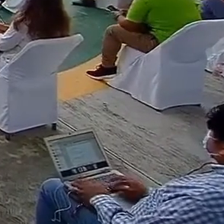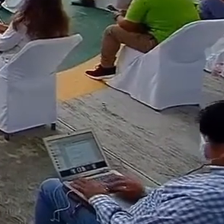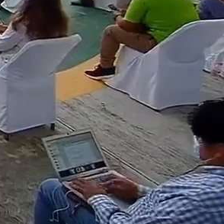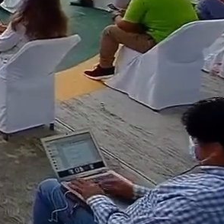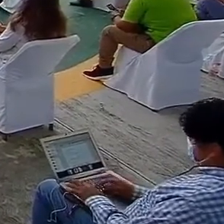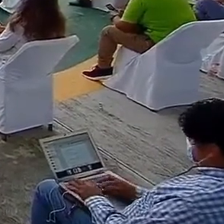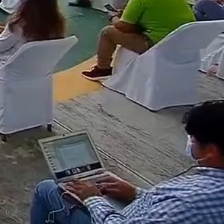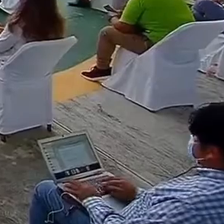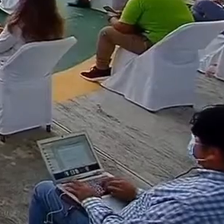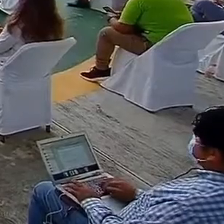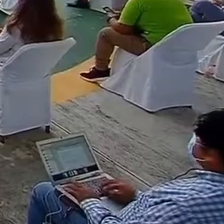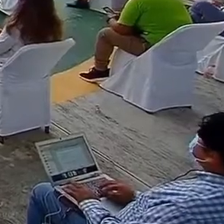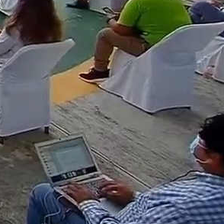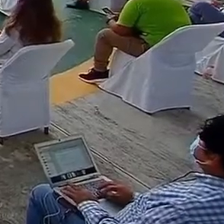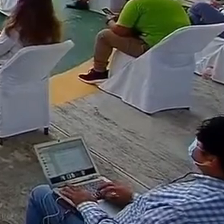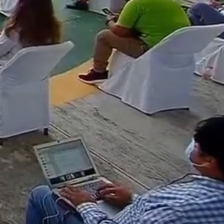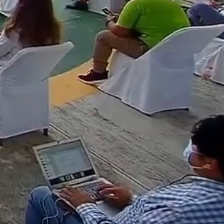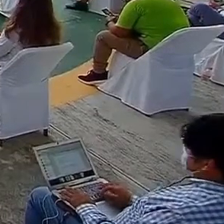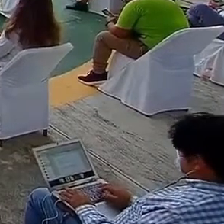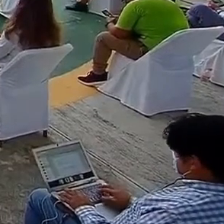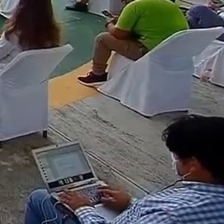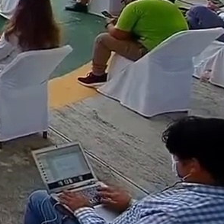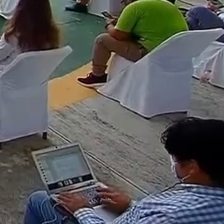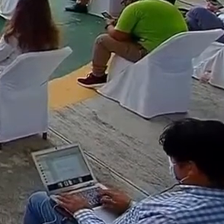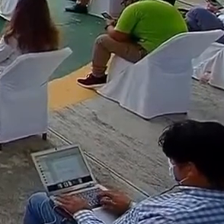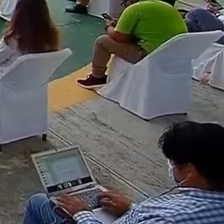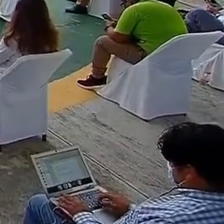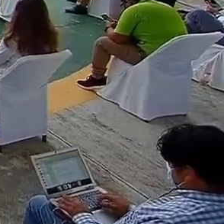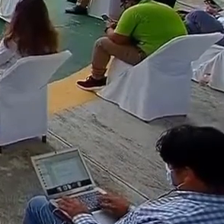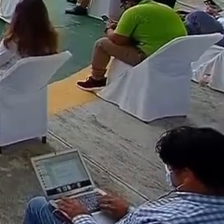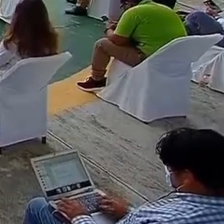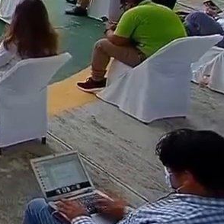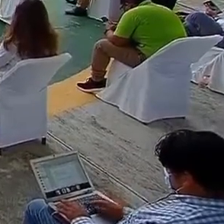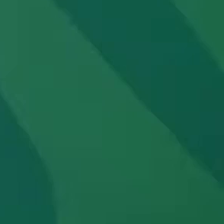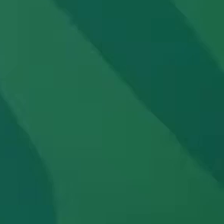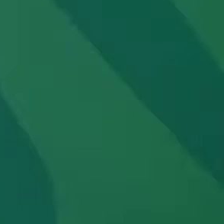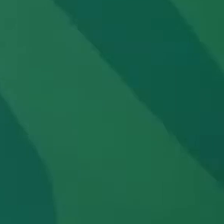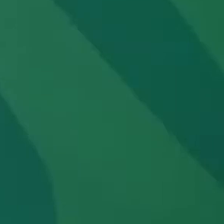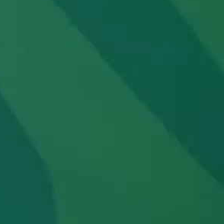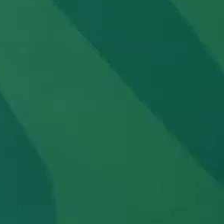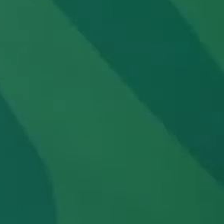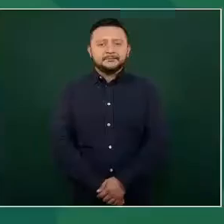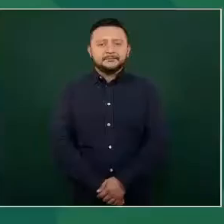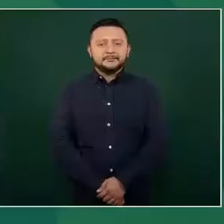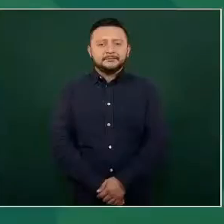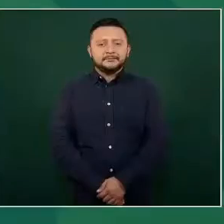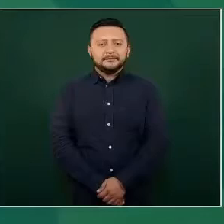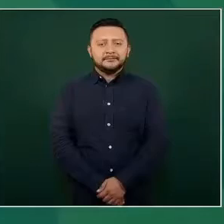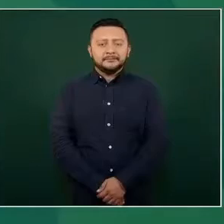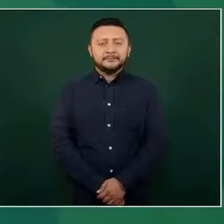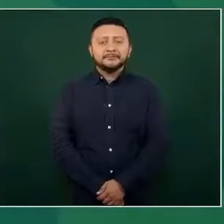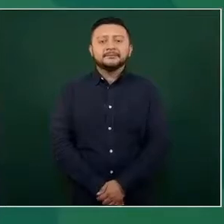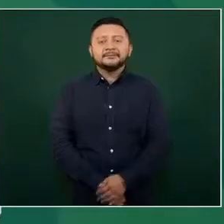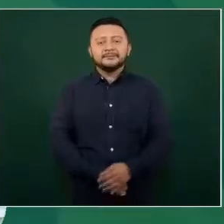de Calakmul, de